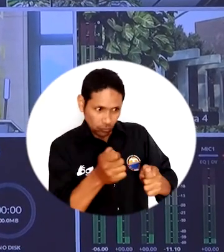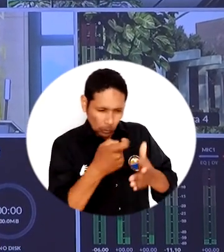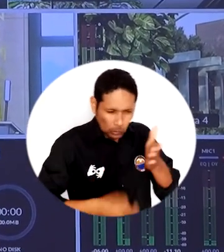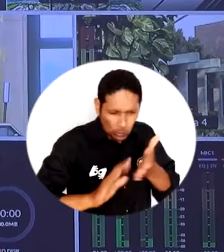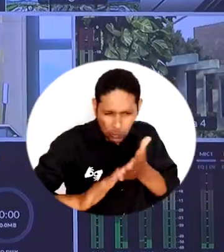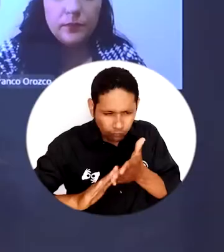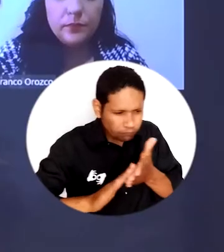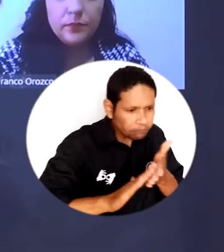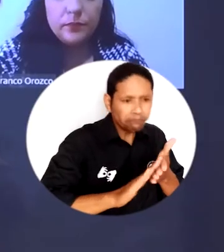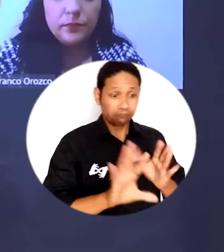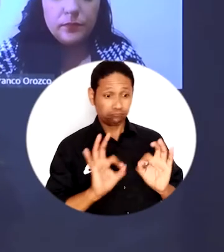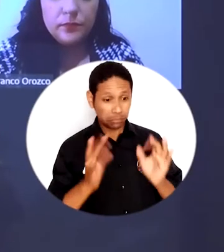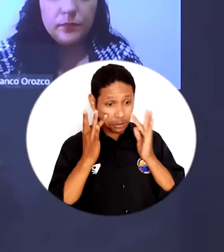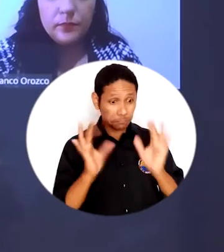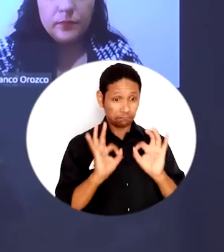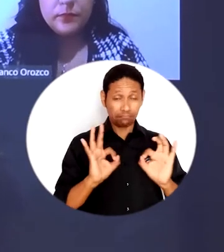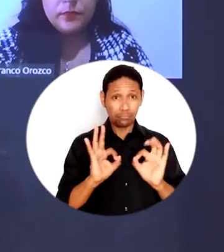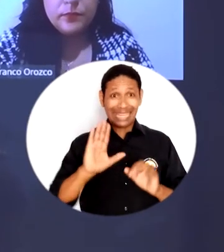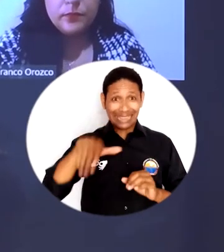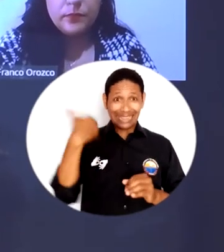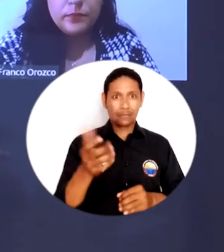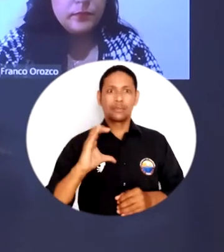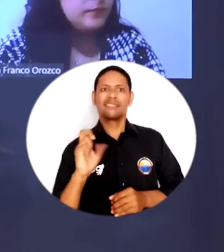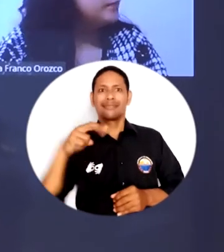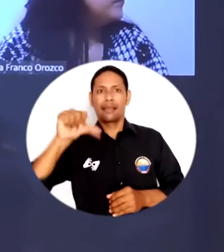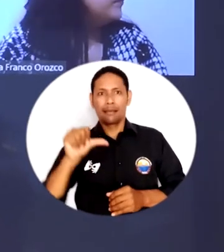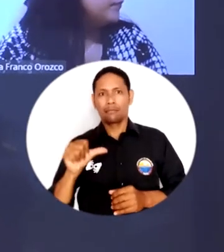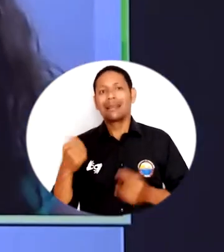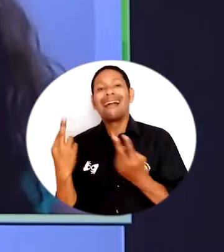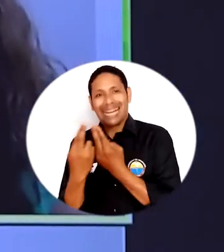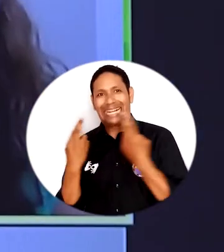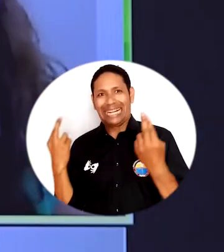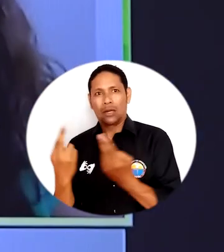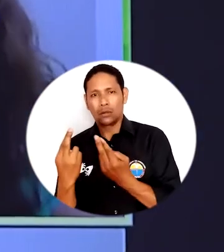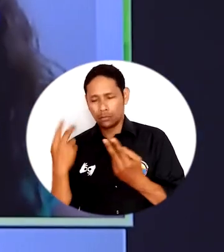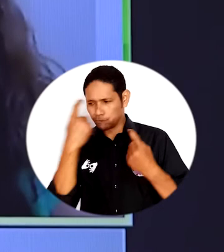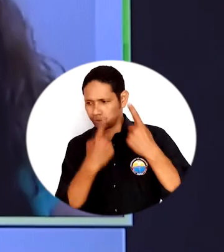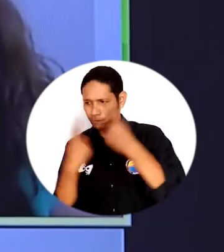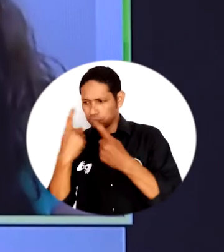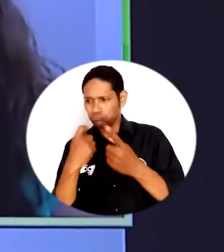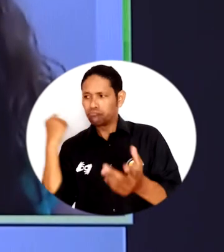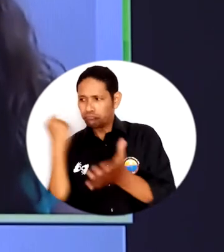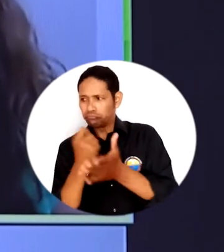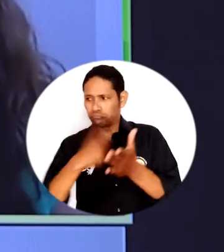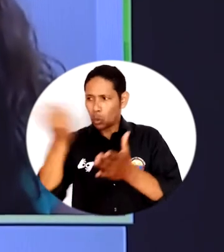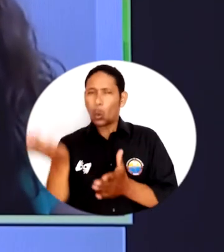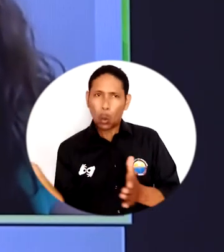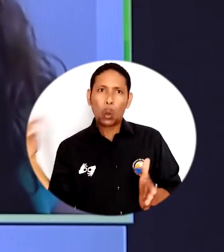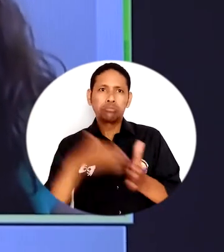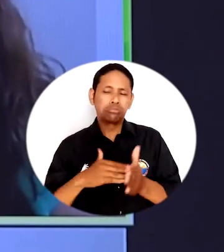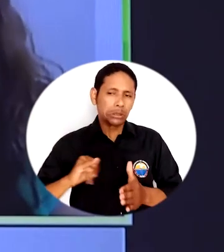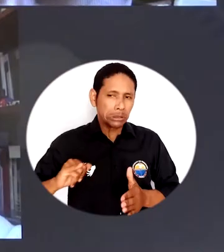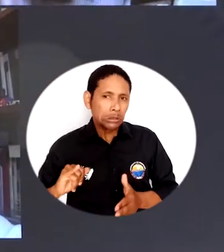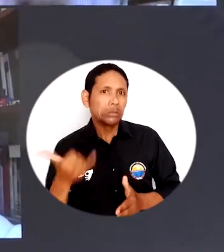analice y se hagan los ajustes necesarios. Posterior a ello, el CNA se reunirá en sala para tomar la decisión de la renovación de la